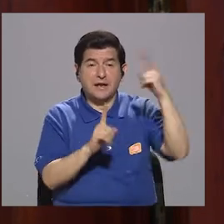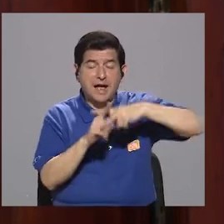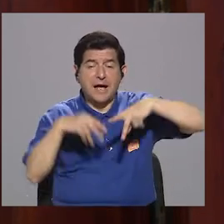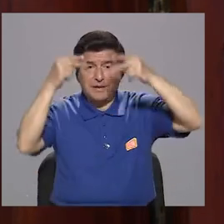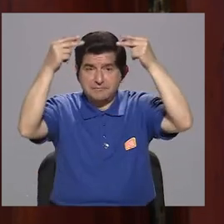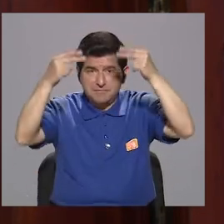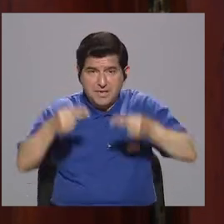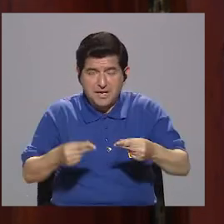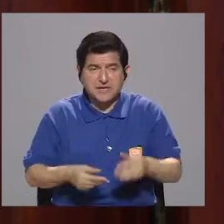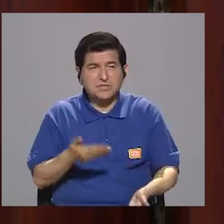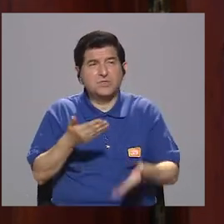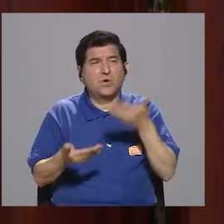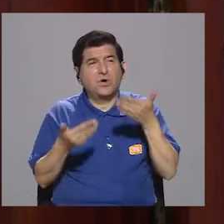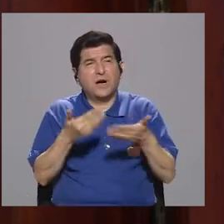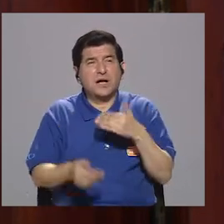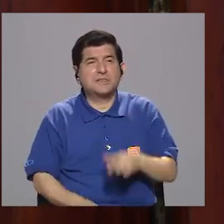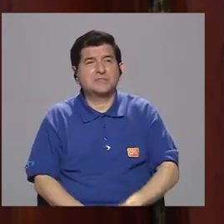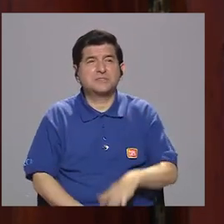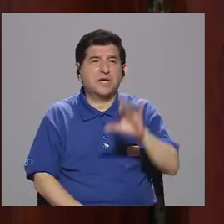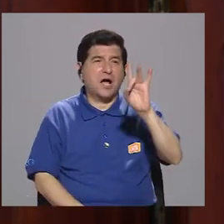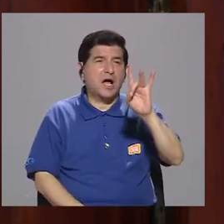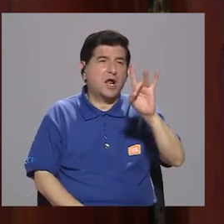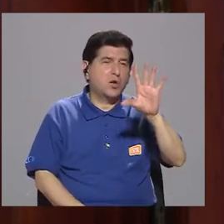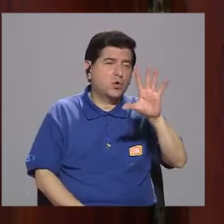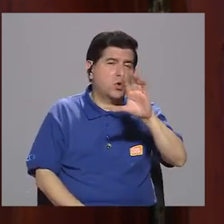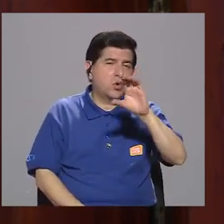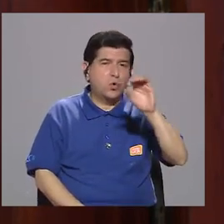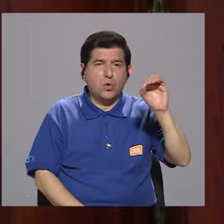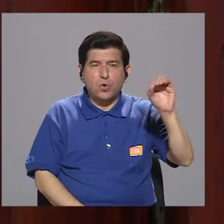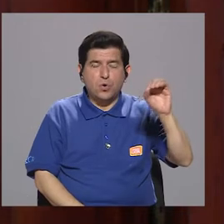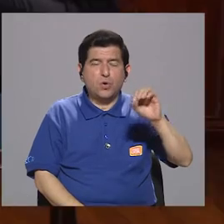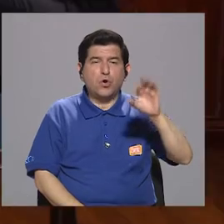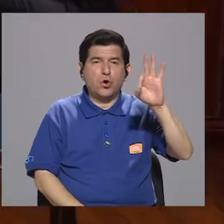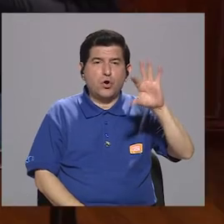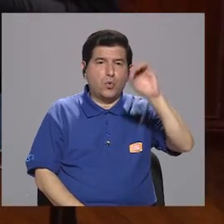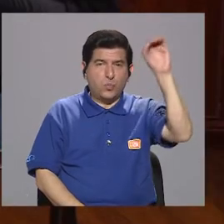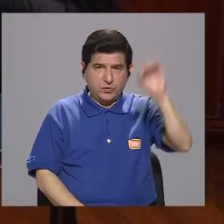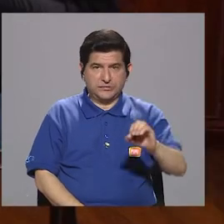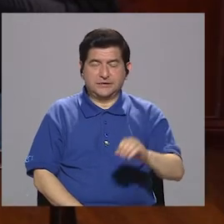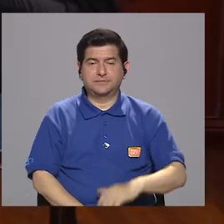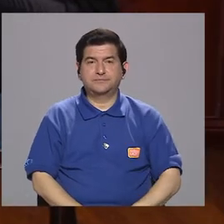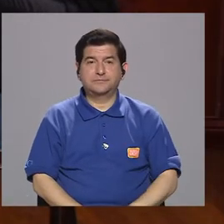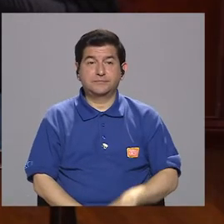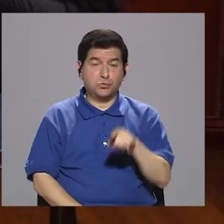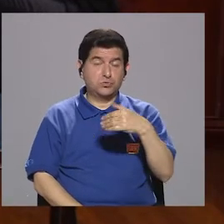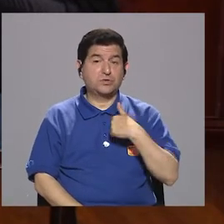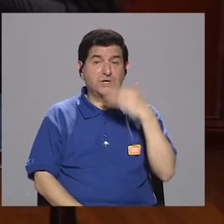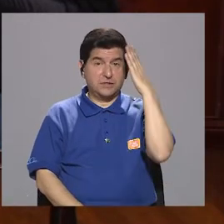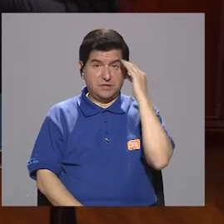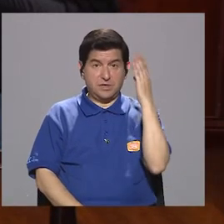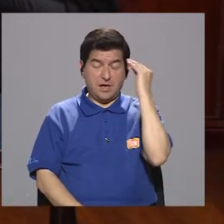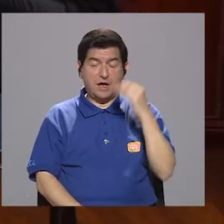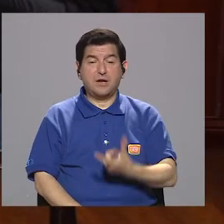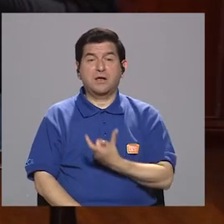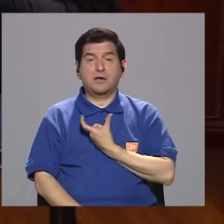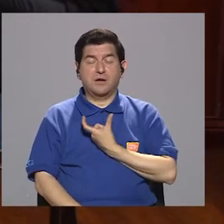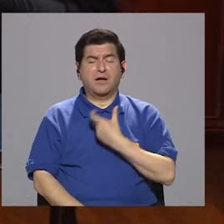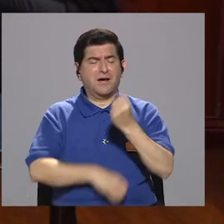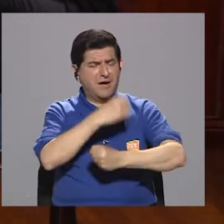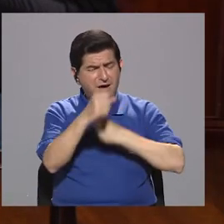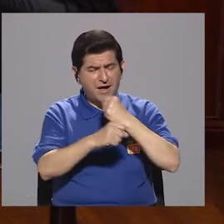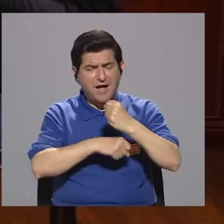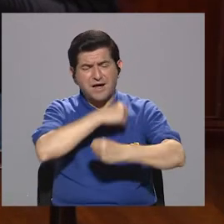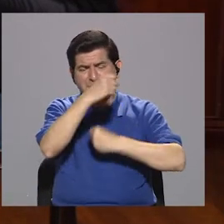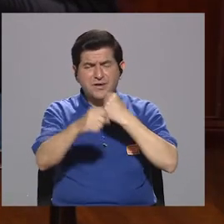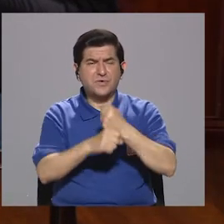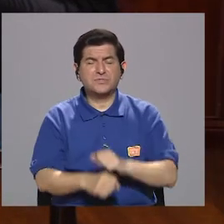presupuestaria cercana al 85, 90%. Don Johnny tiene una gran experiencia en la alcaldía, tiene años.